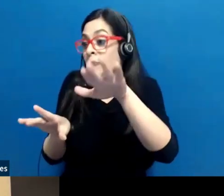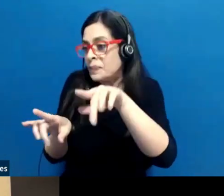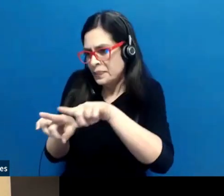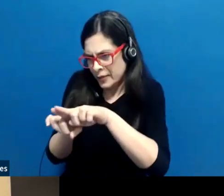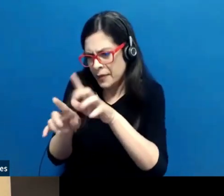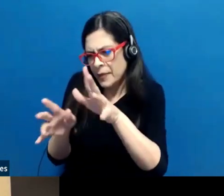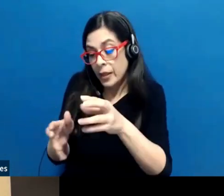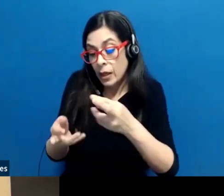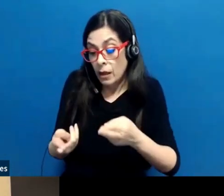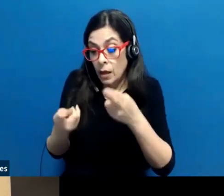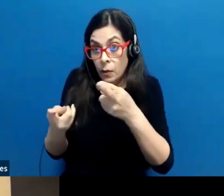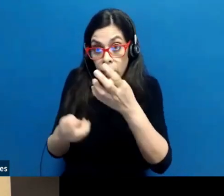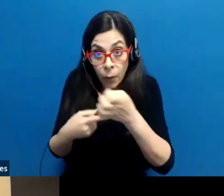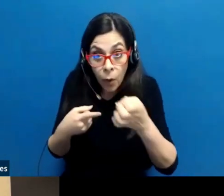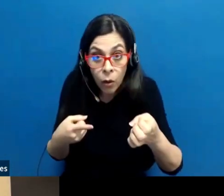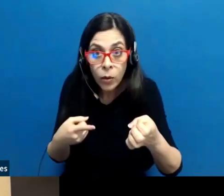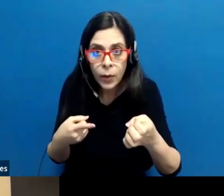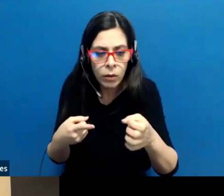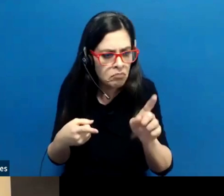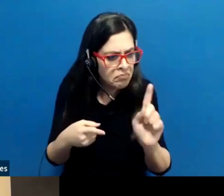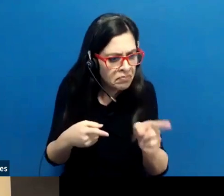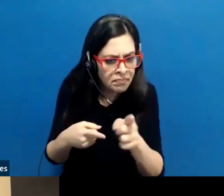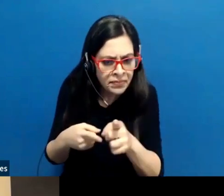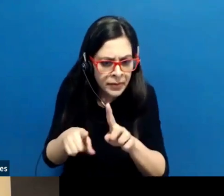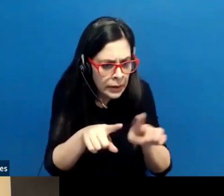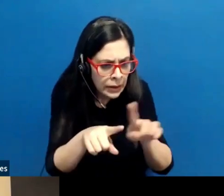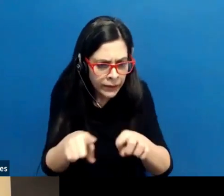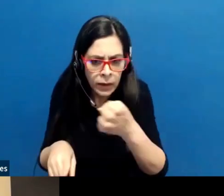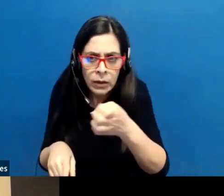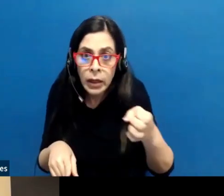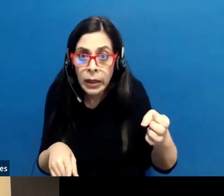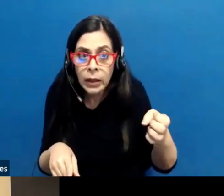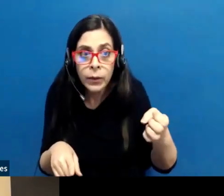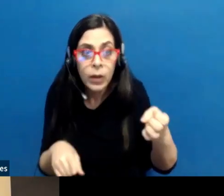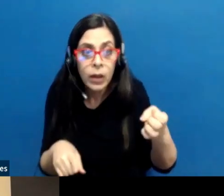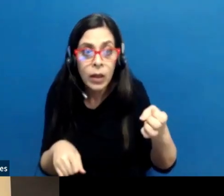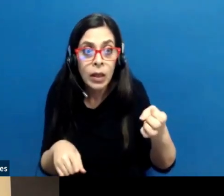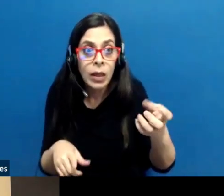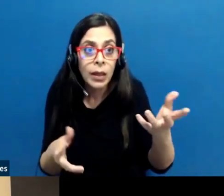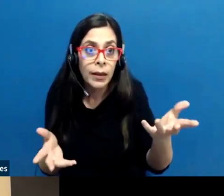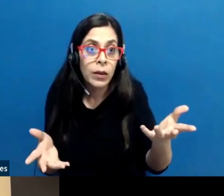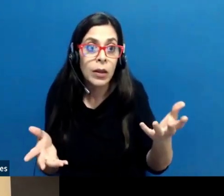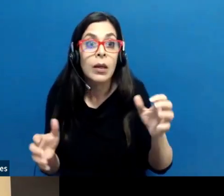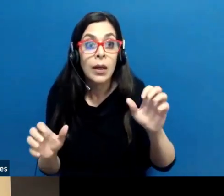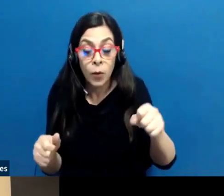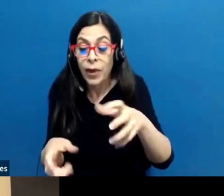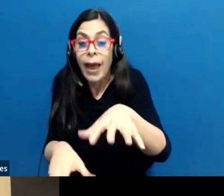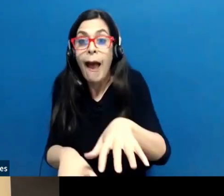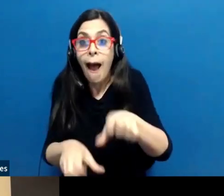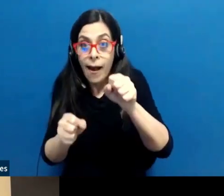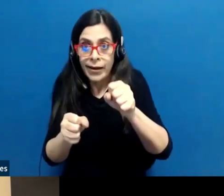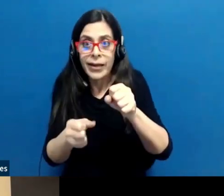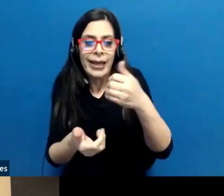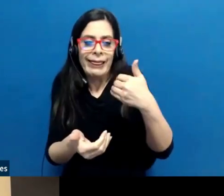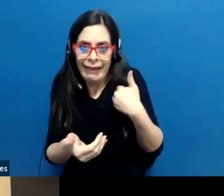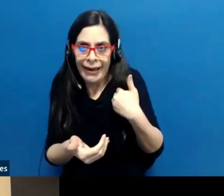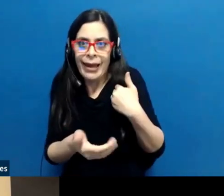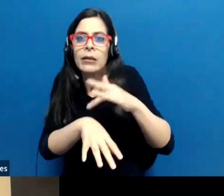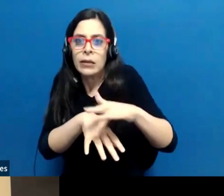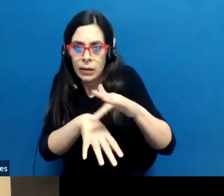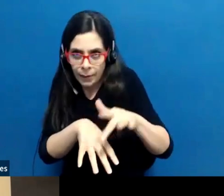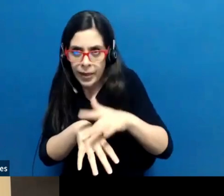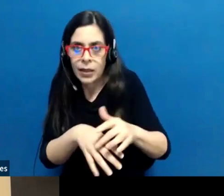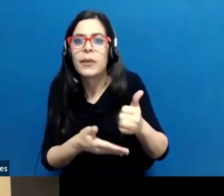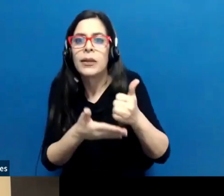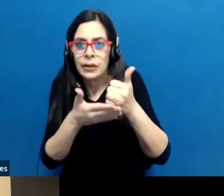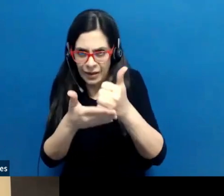también recomendamos equipos, ¿verdad? La adquisición de equipos y servicios auxiliares como